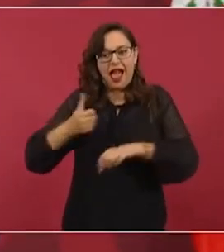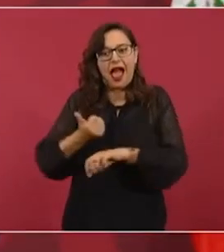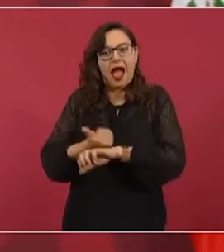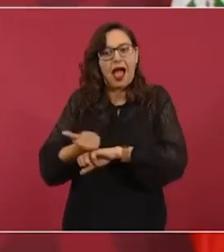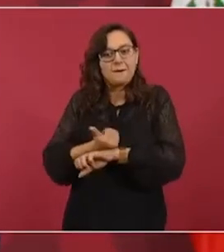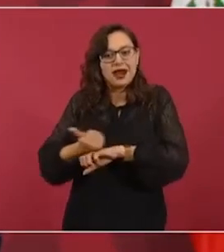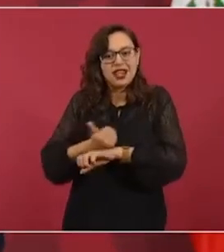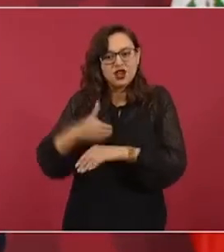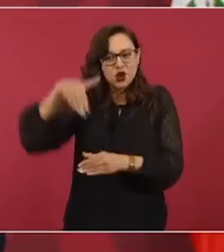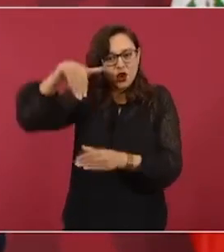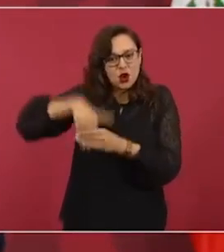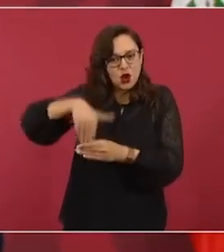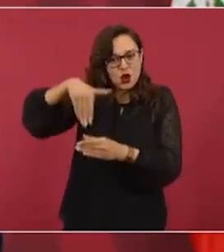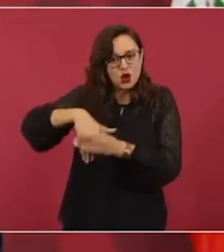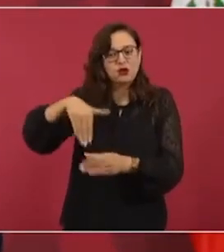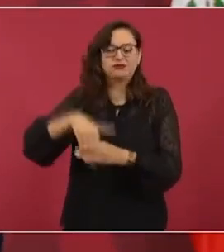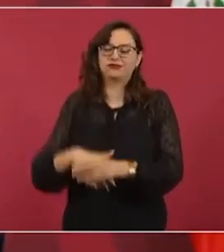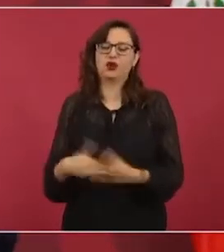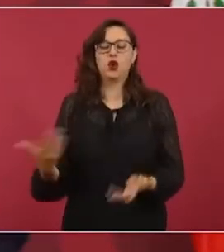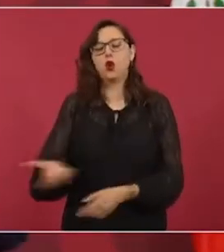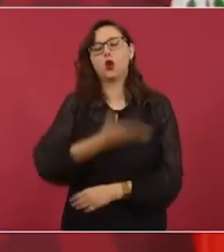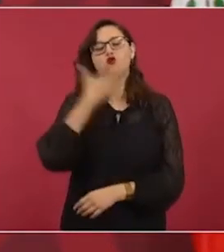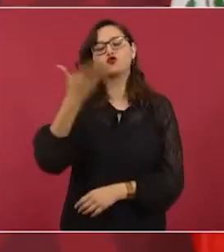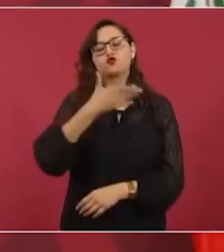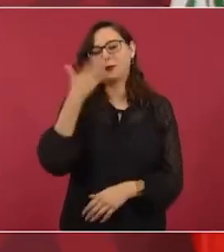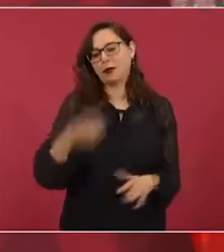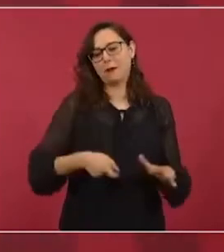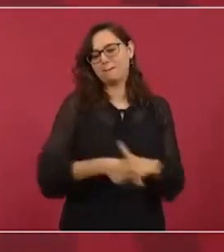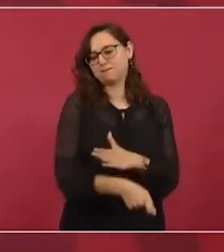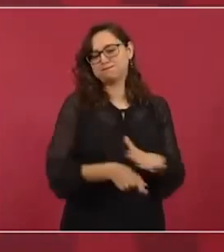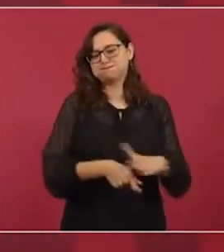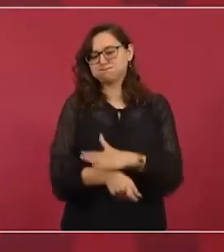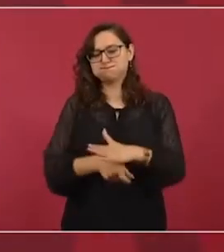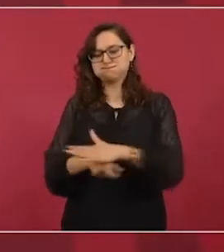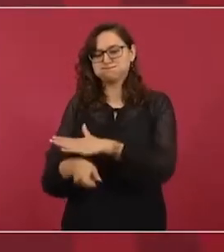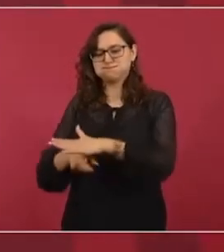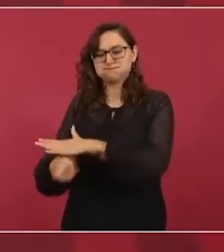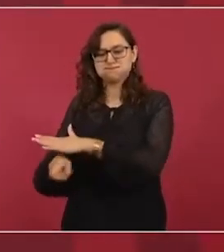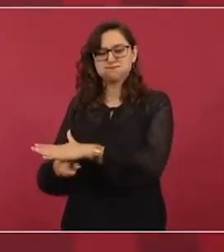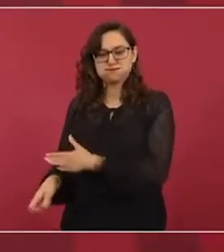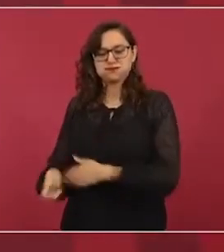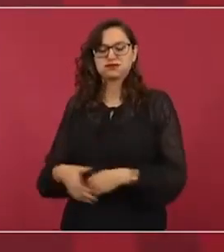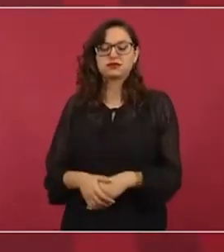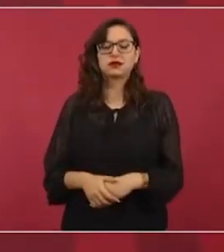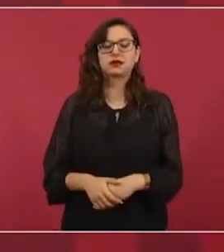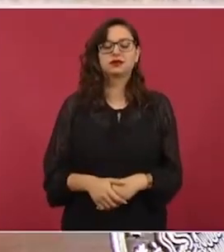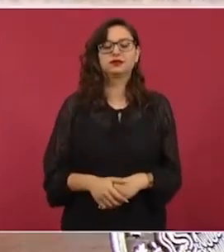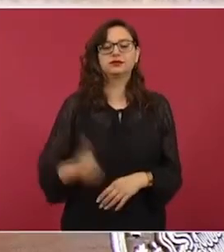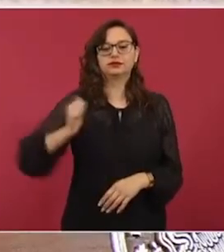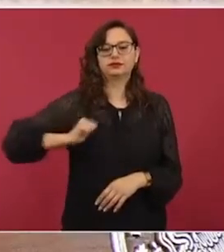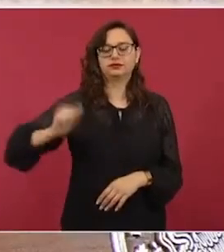de la época del chayote, porque ahora ya está más sofisticado.